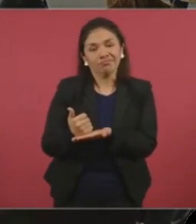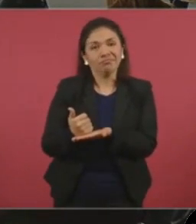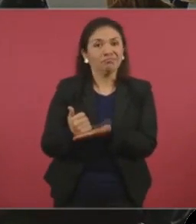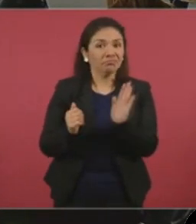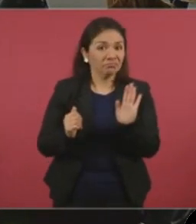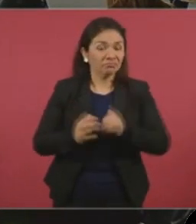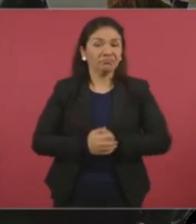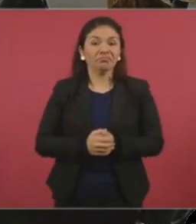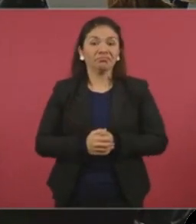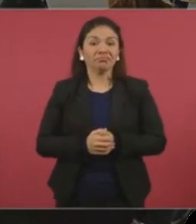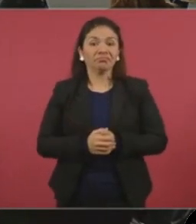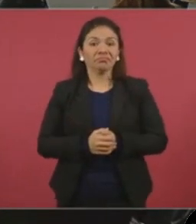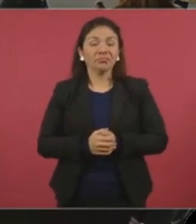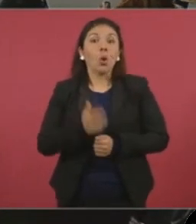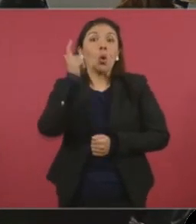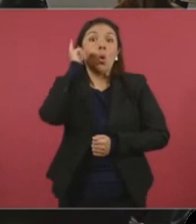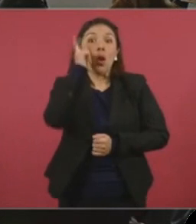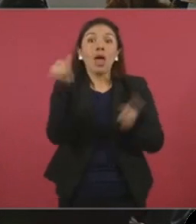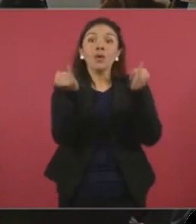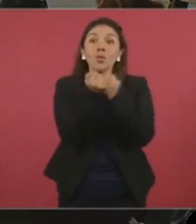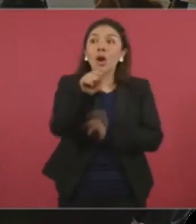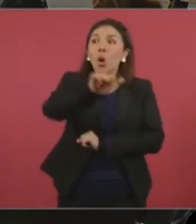Y ojalá y hagan lo mismo otros